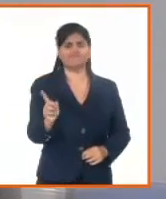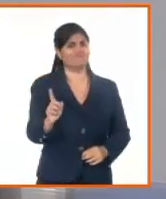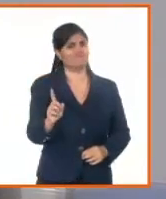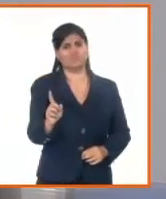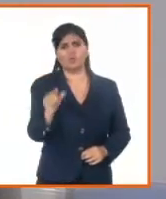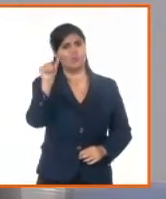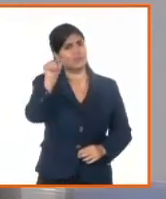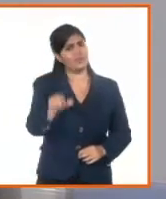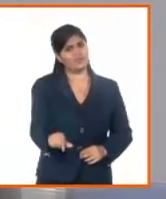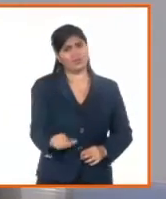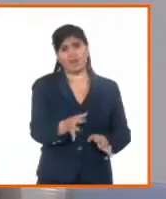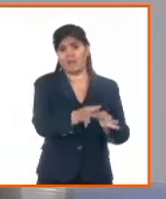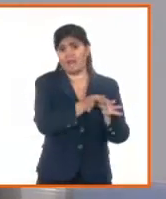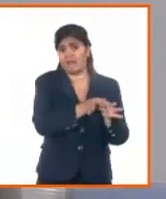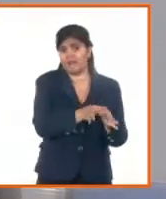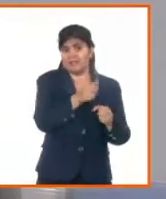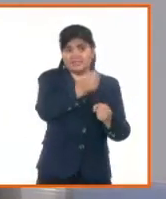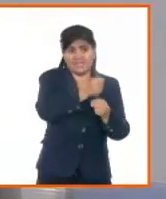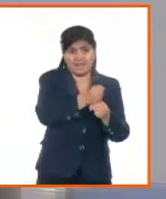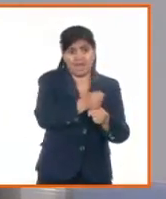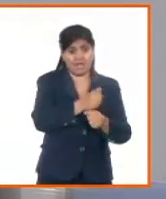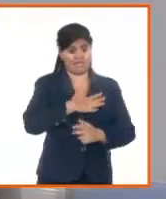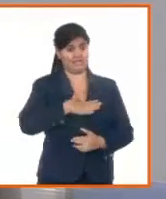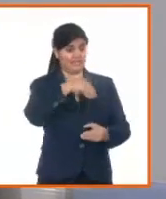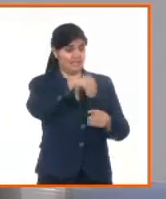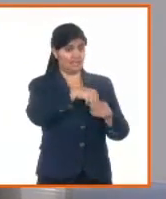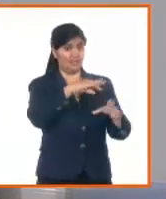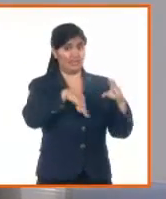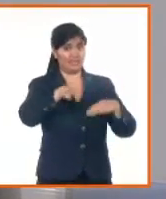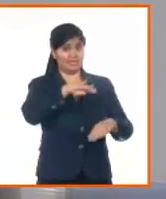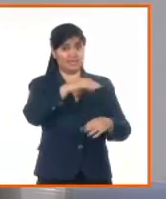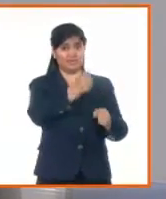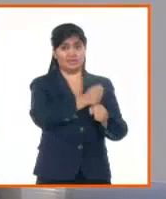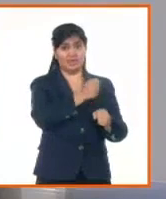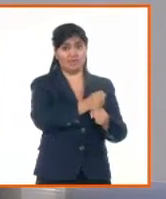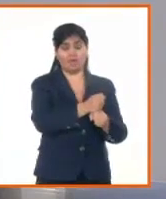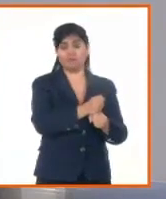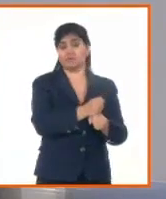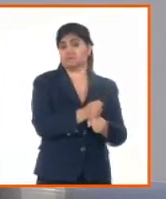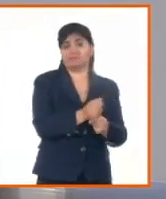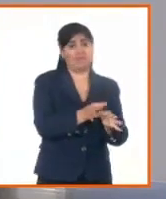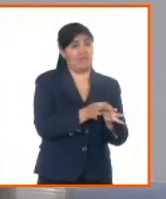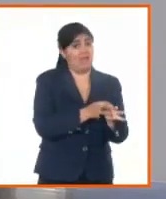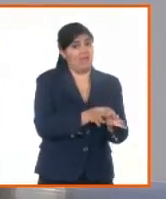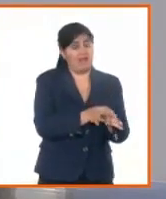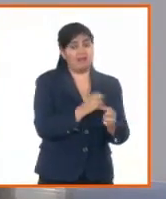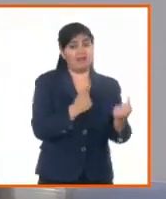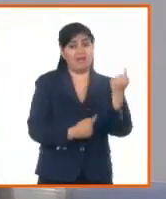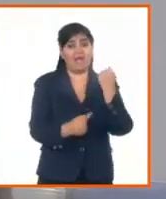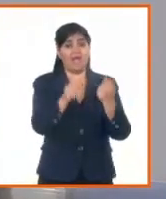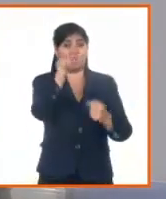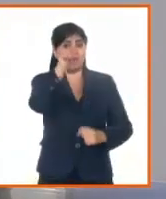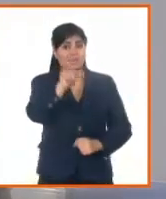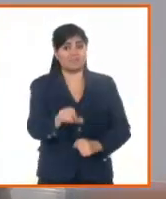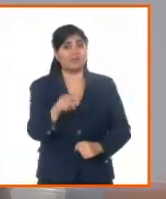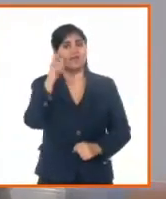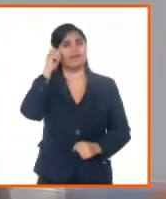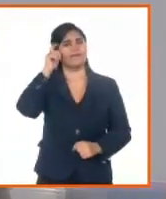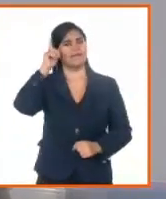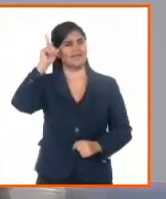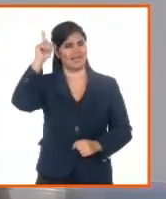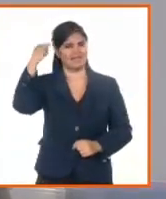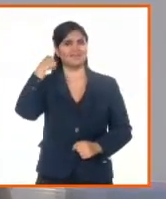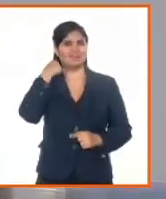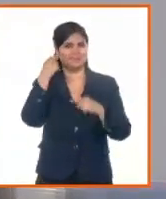la satisfacción de la demanda. Tenemos algunos notarios, registradores personal auxiliar con un desempeño también que,